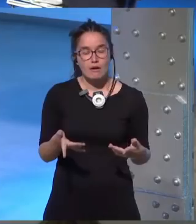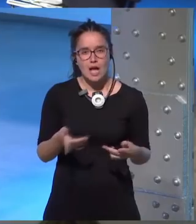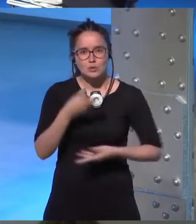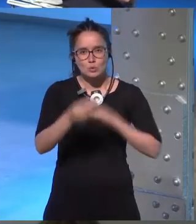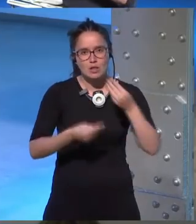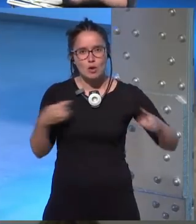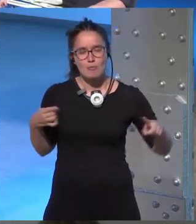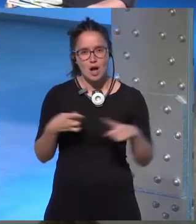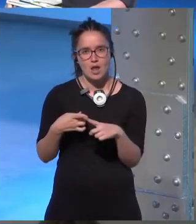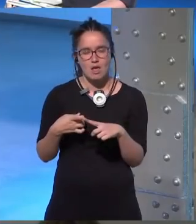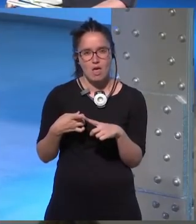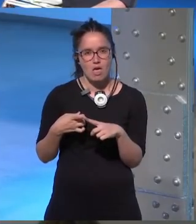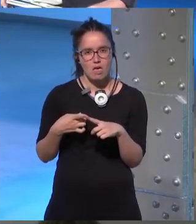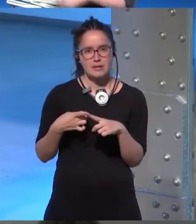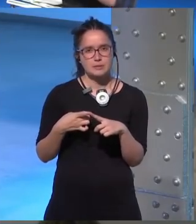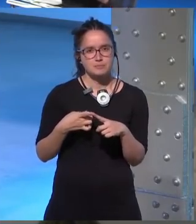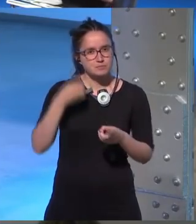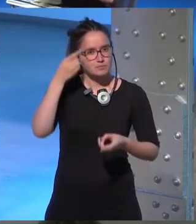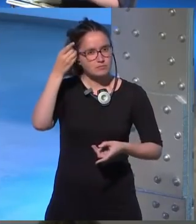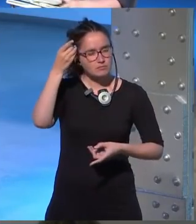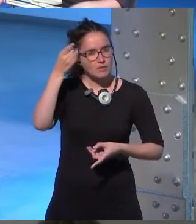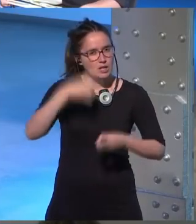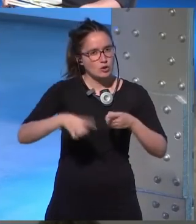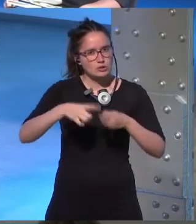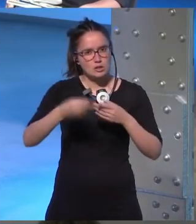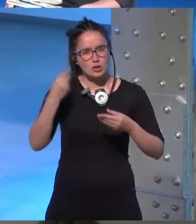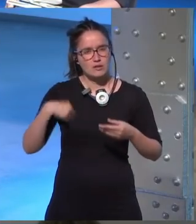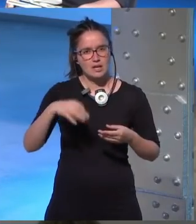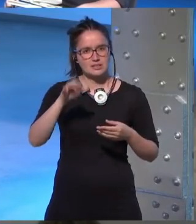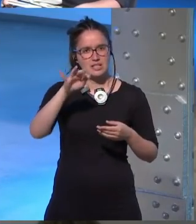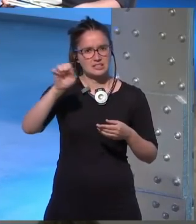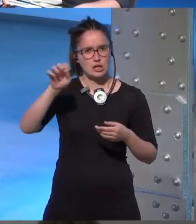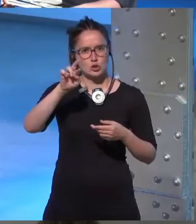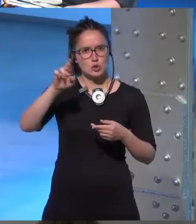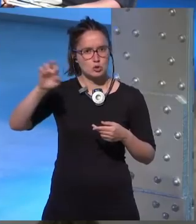servido para recrear cosas cuando decías de Starship Troopers